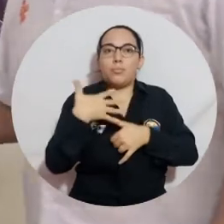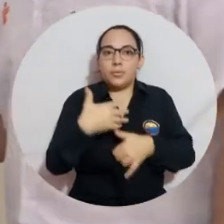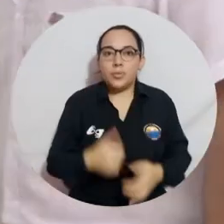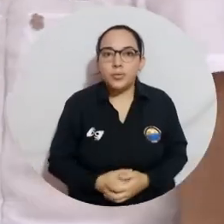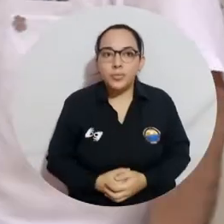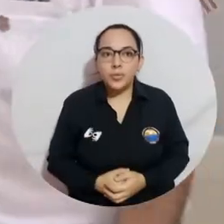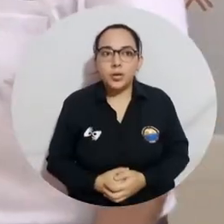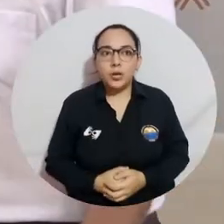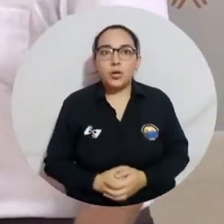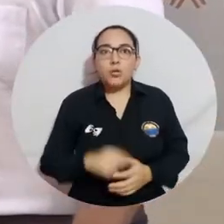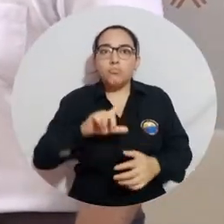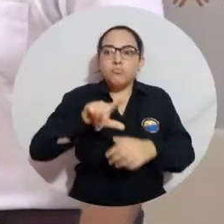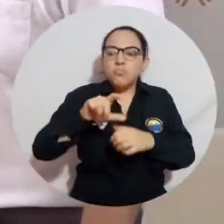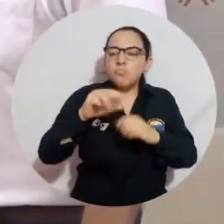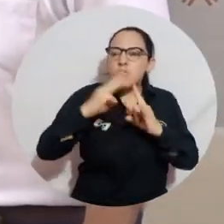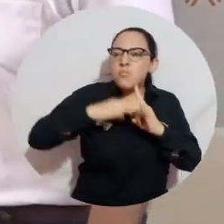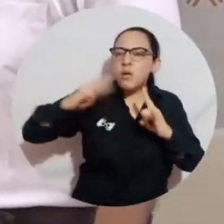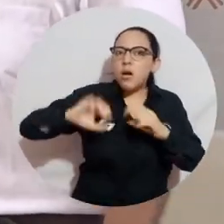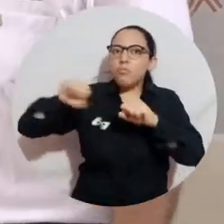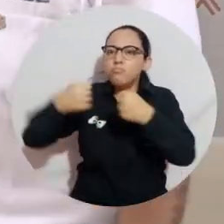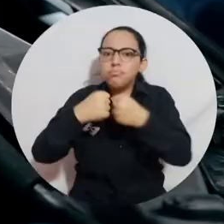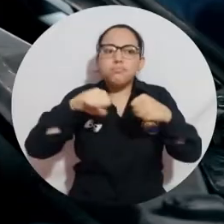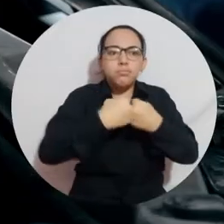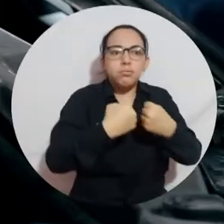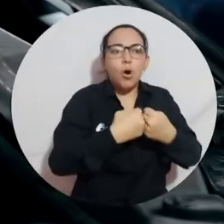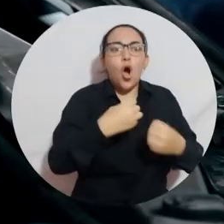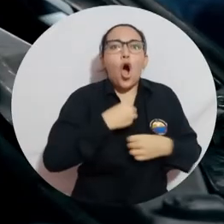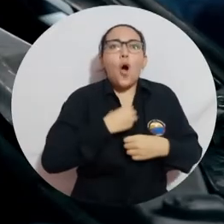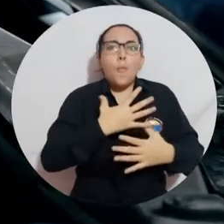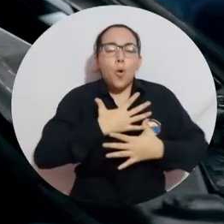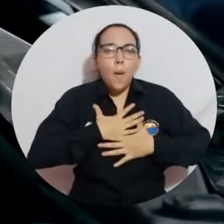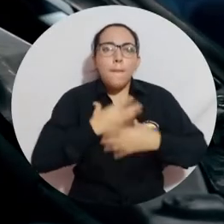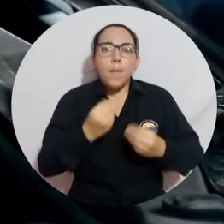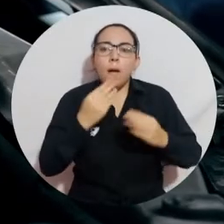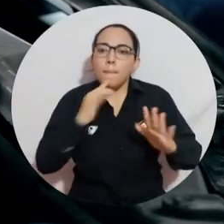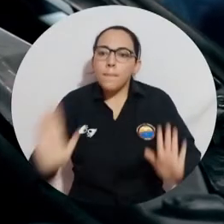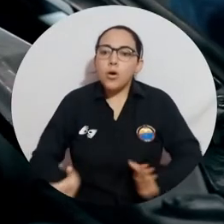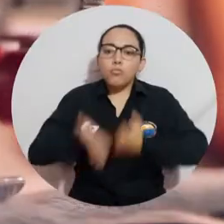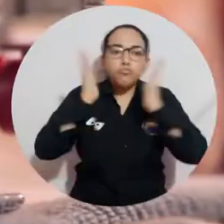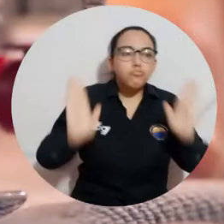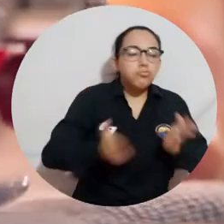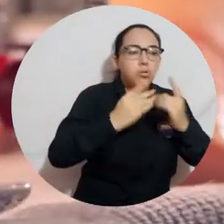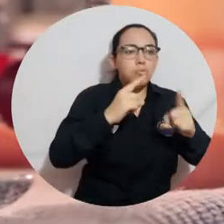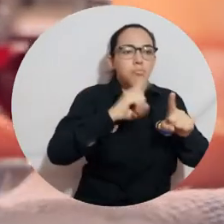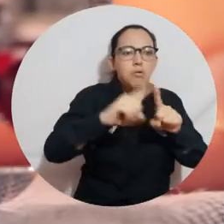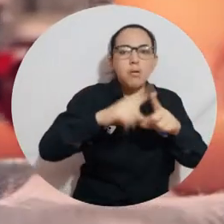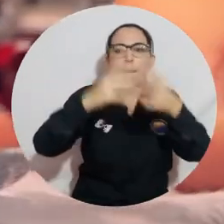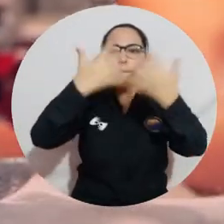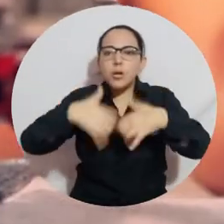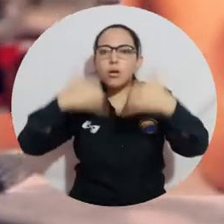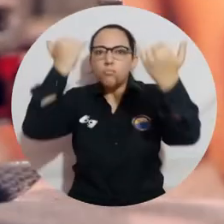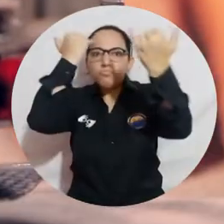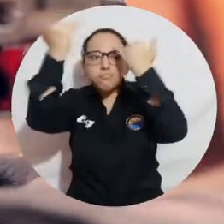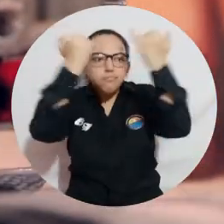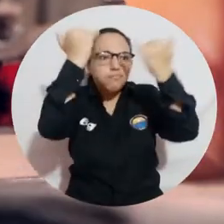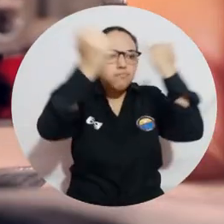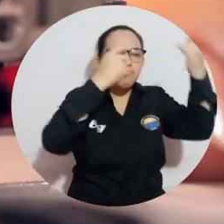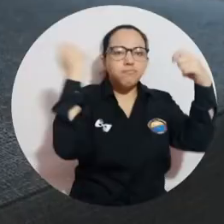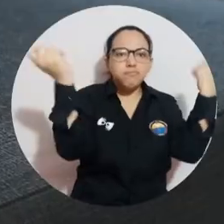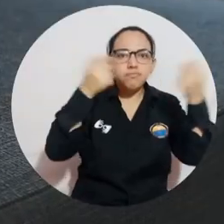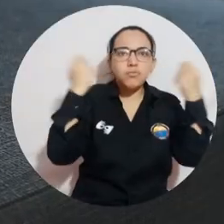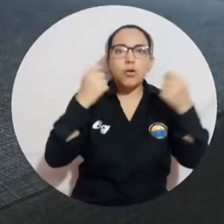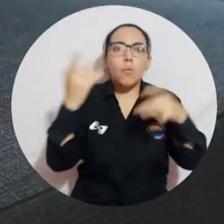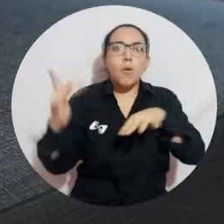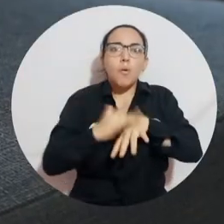del departamento. Unimagdalena materializa alianzas para brindar oportunidades y mejorar la calidad de vida a partir de la potenciación de nuevas empresas y